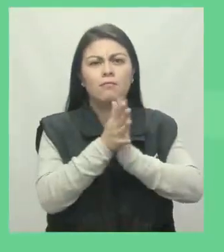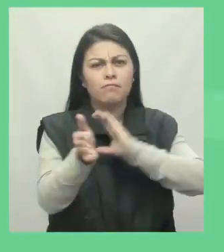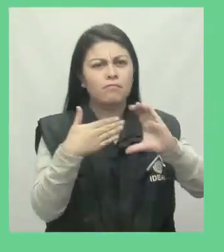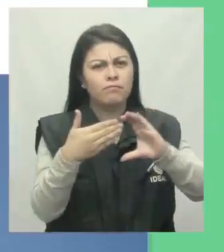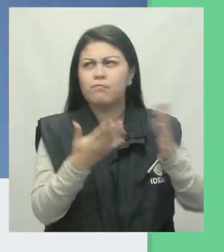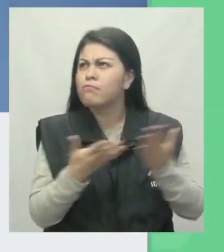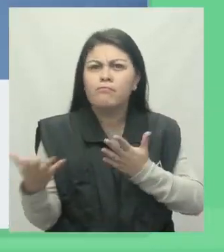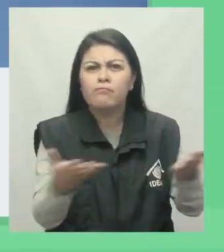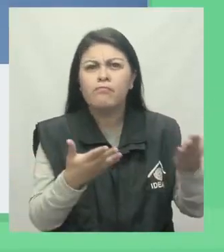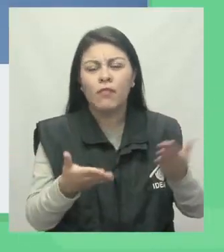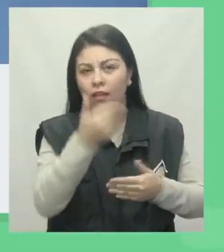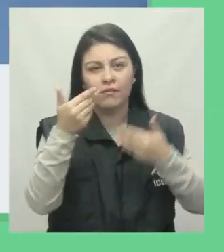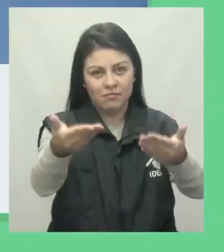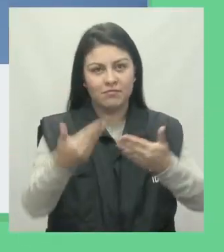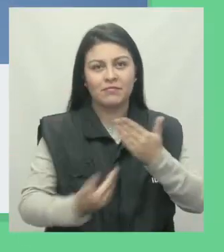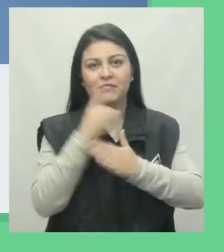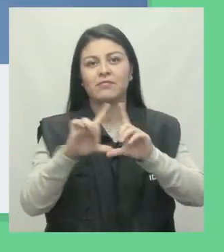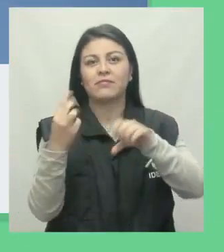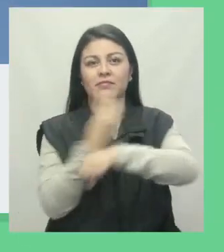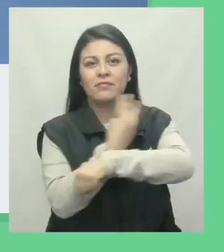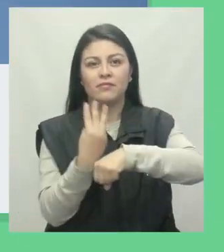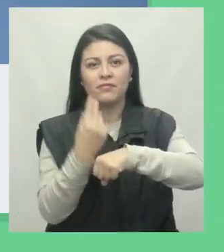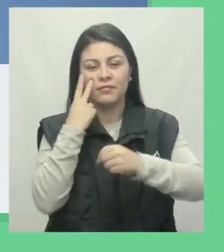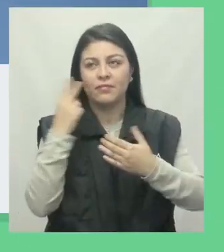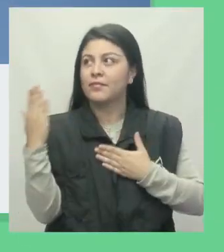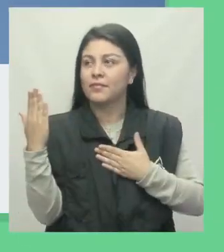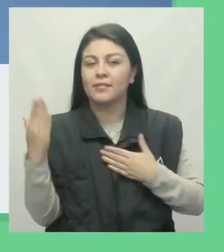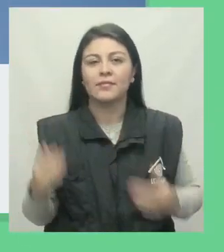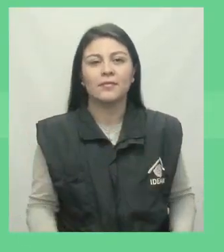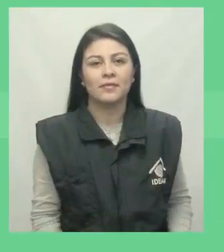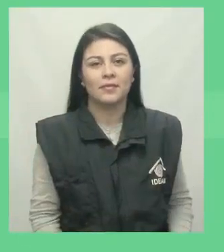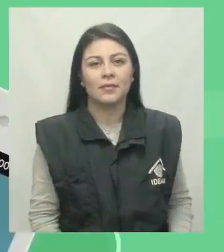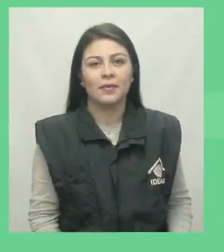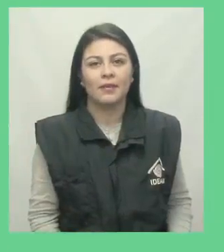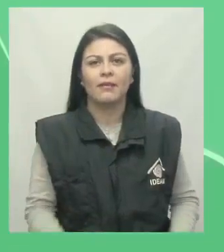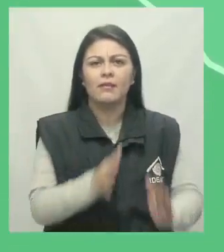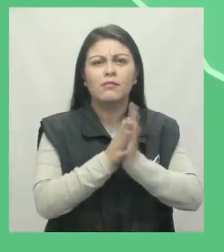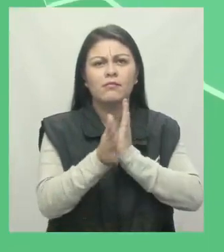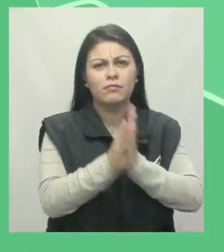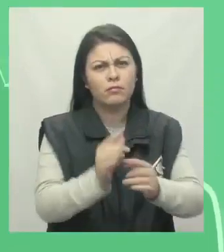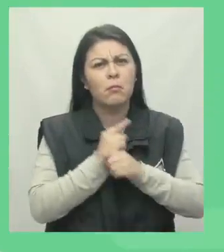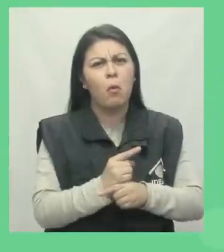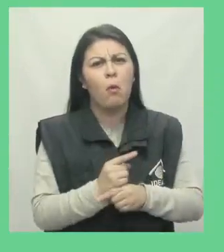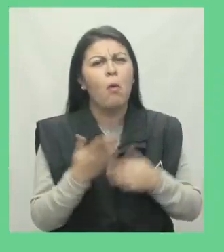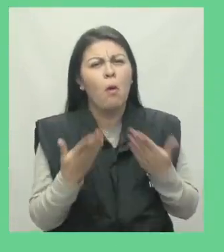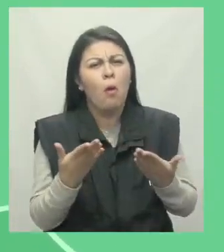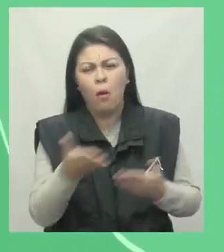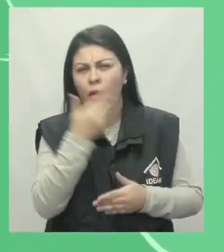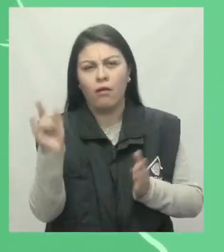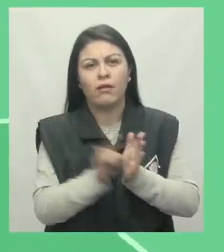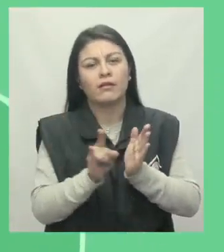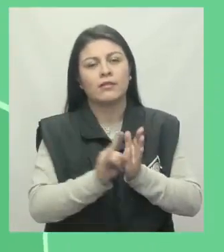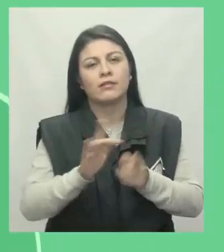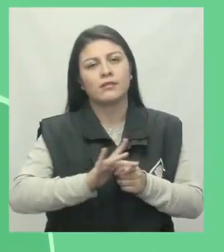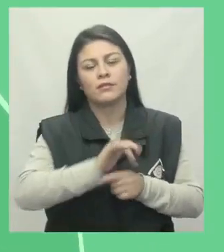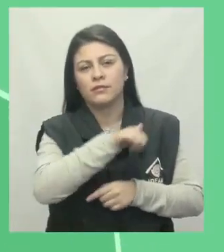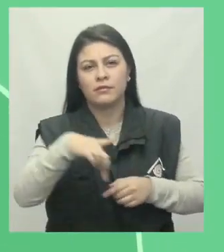el pronóstico del tiempo visítenos en www.ideam.gov.co Y para estar informado al instante descarga nuestra